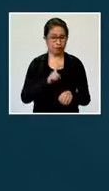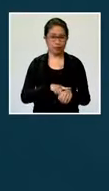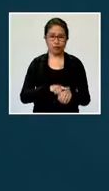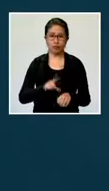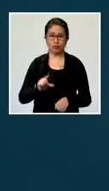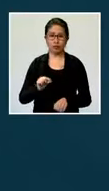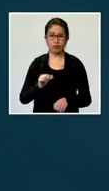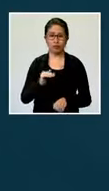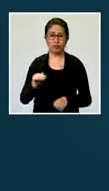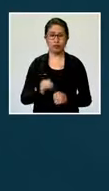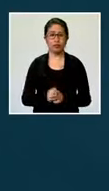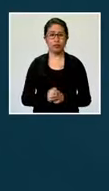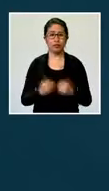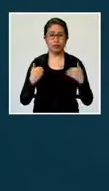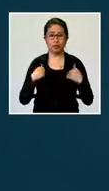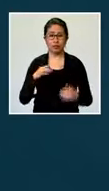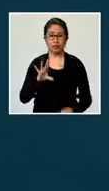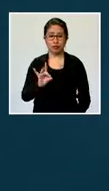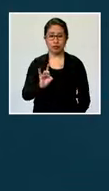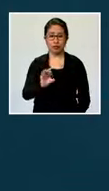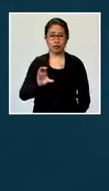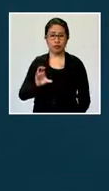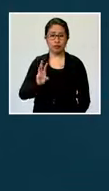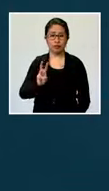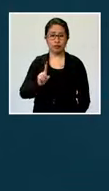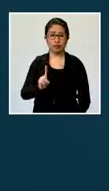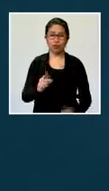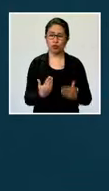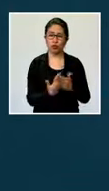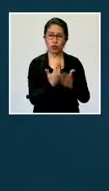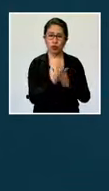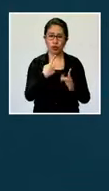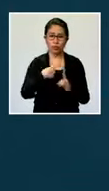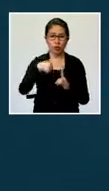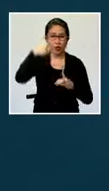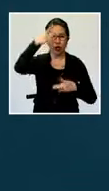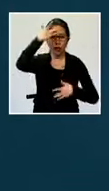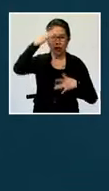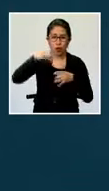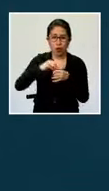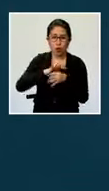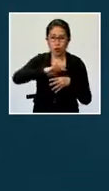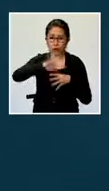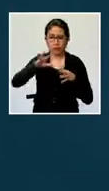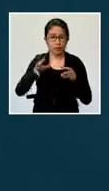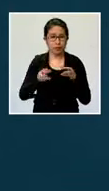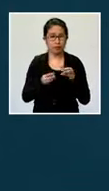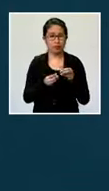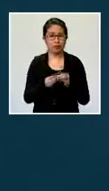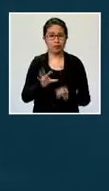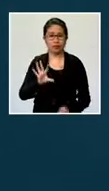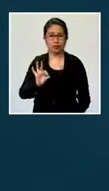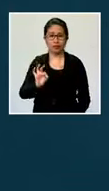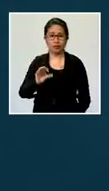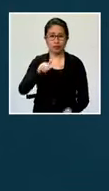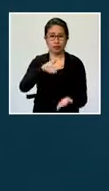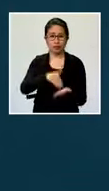horas se reportan 861 nuevos contagios de coronavirus, teniendo el total acumulado de 9